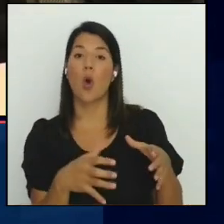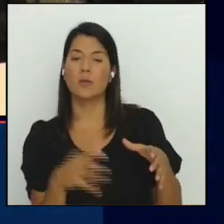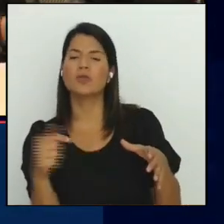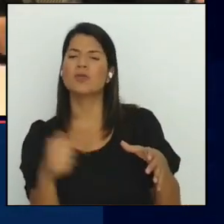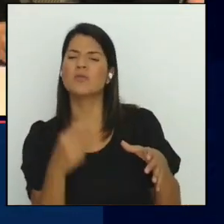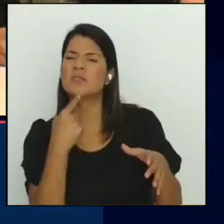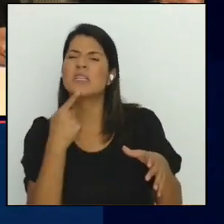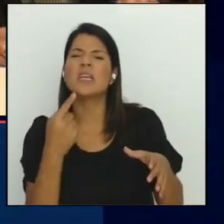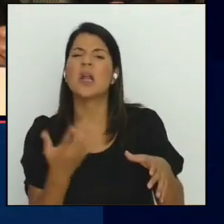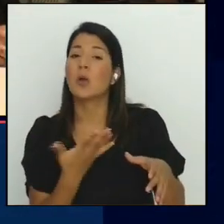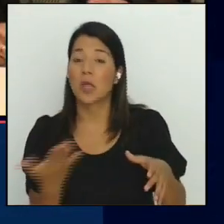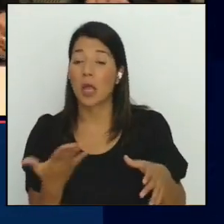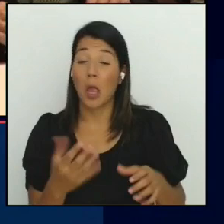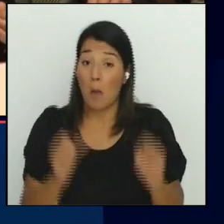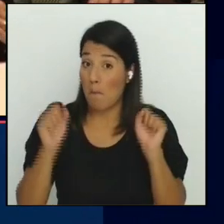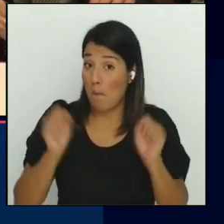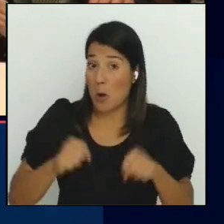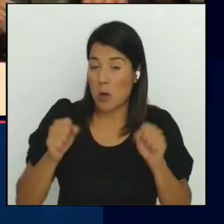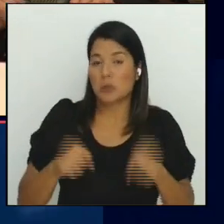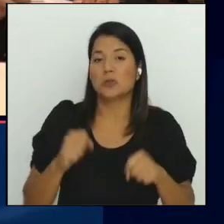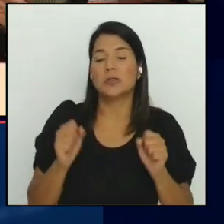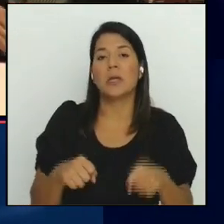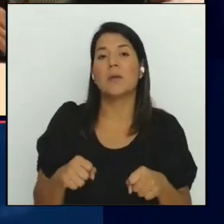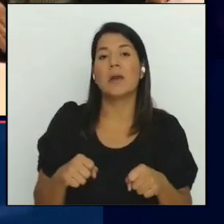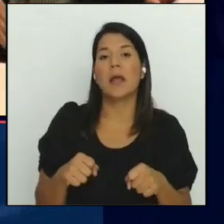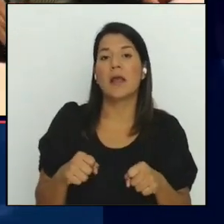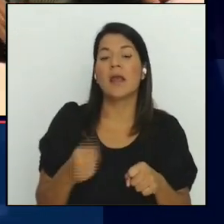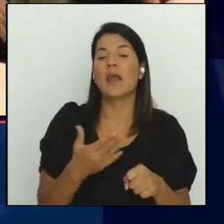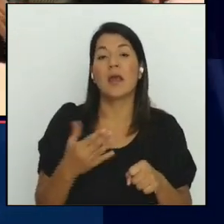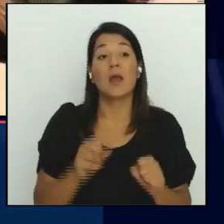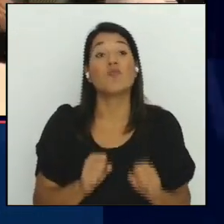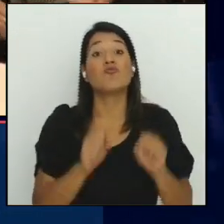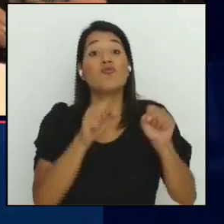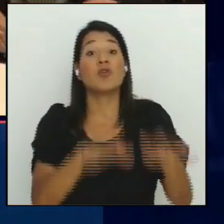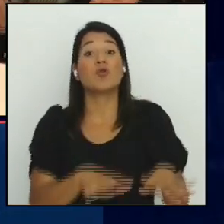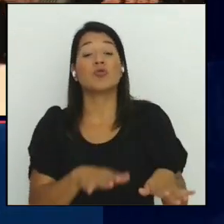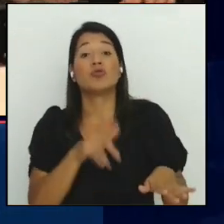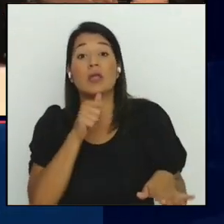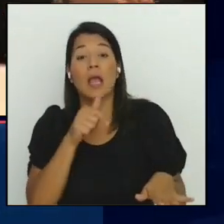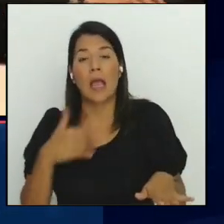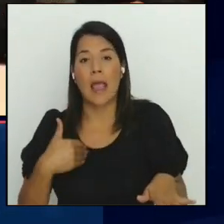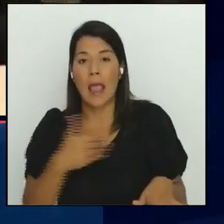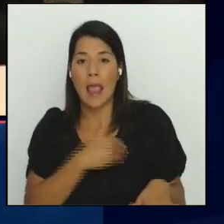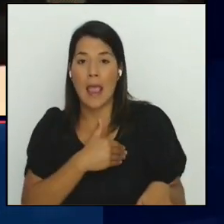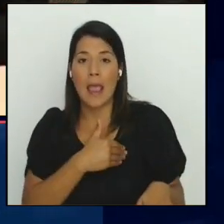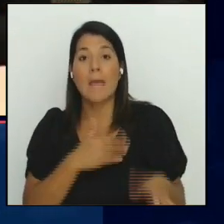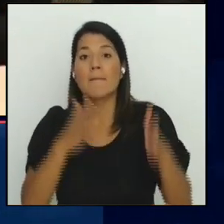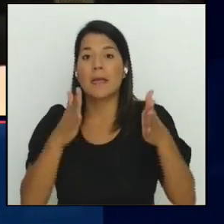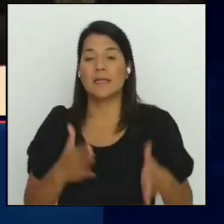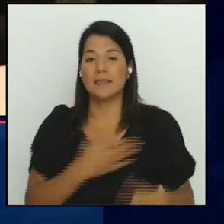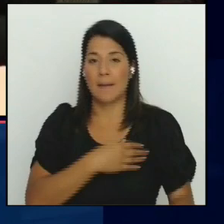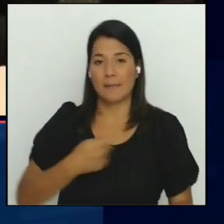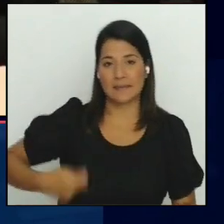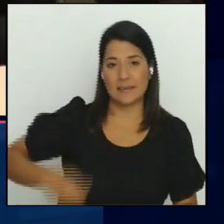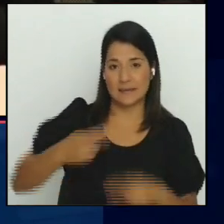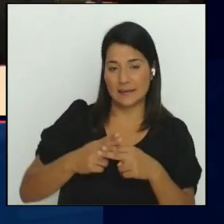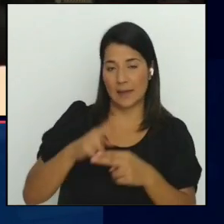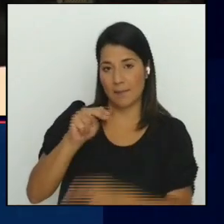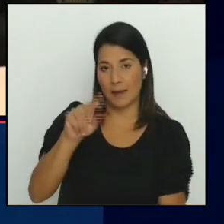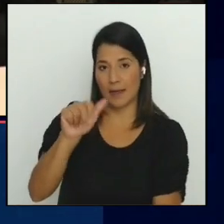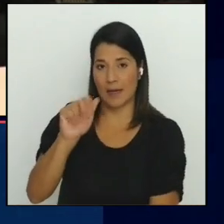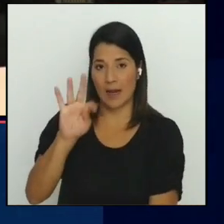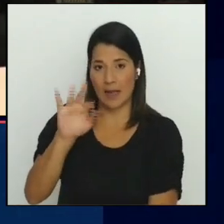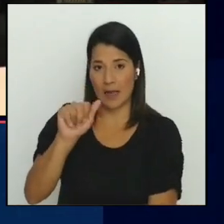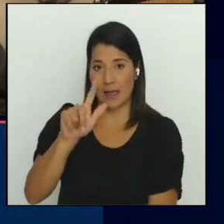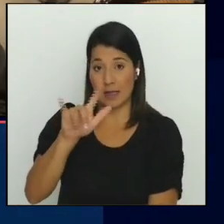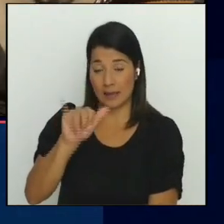posibilidad de que se diera la renuncia de la ministra de la presidencia, Natalia Díaz. Bueno, ella estuvo hoy acá y pudimos